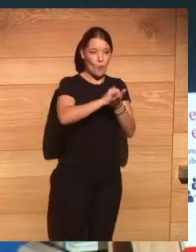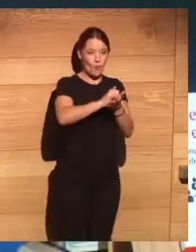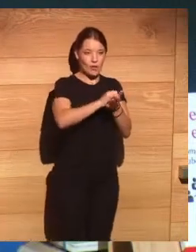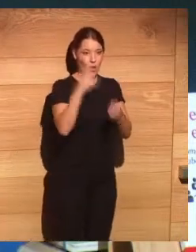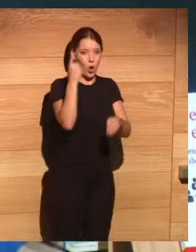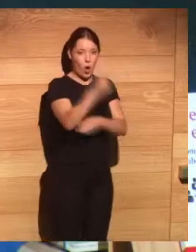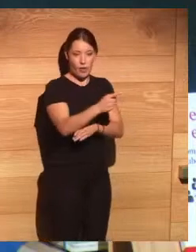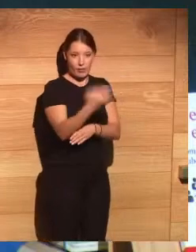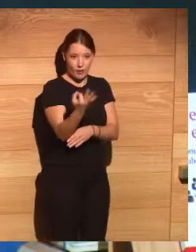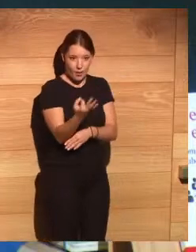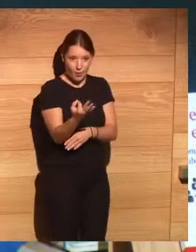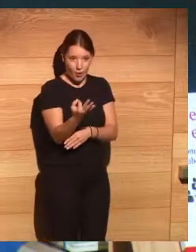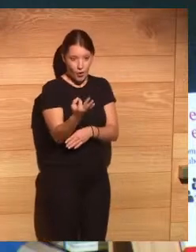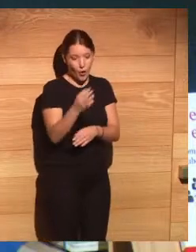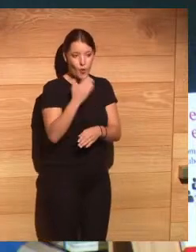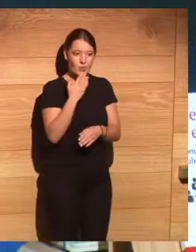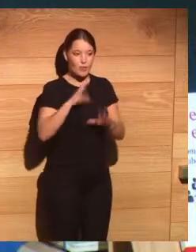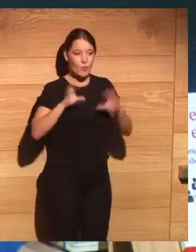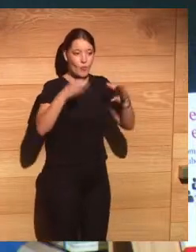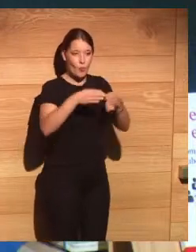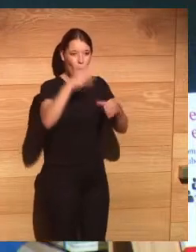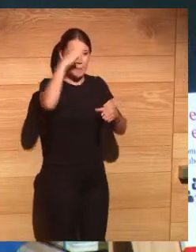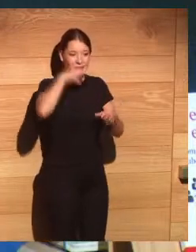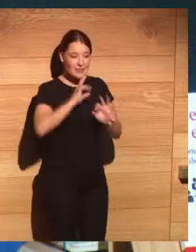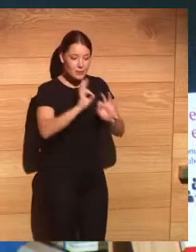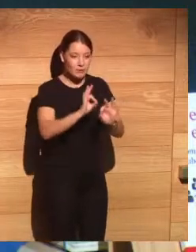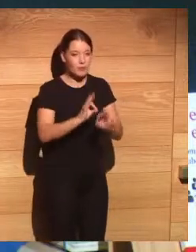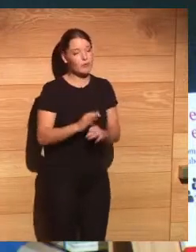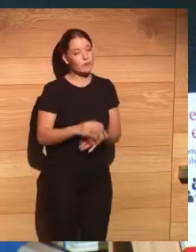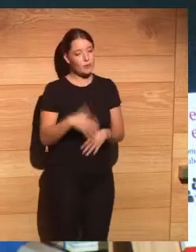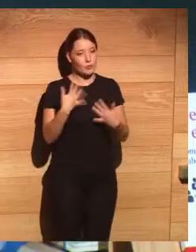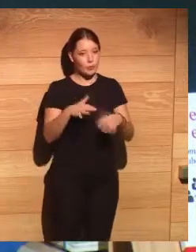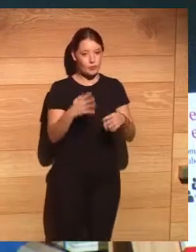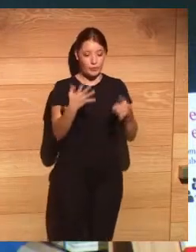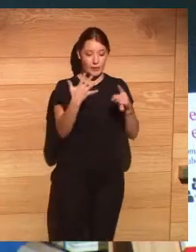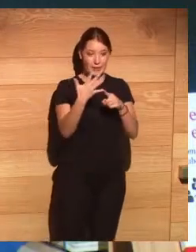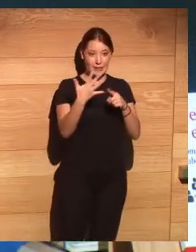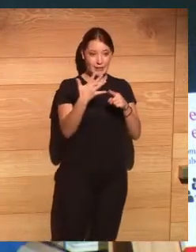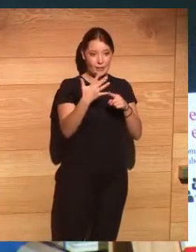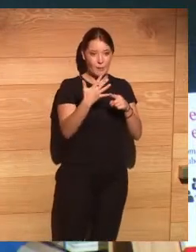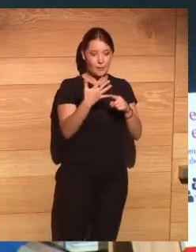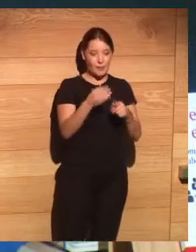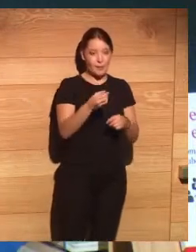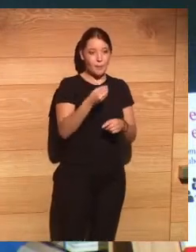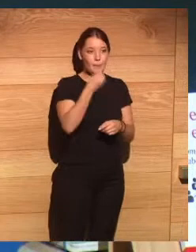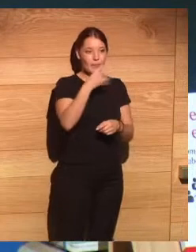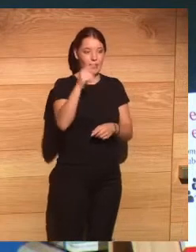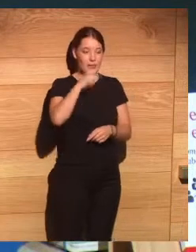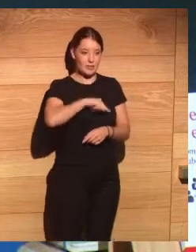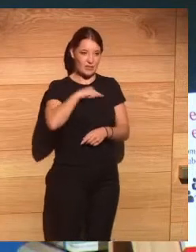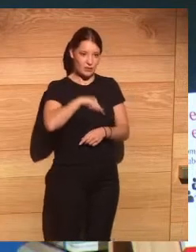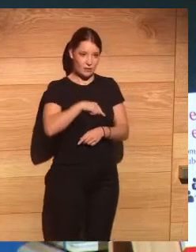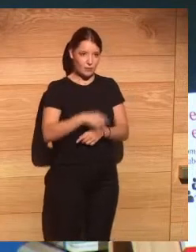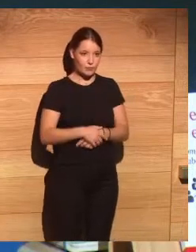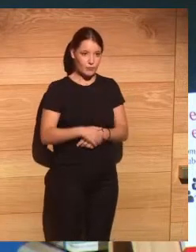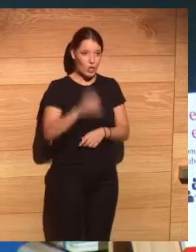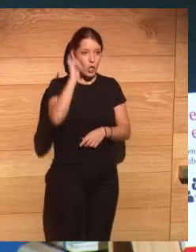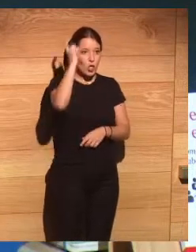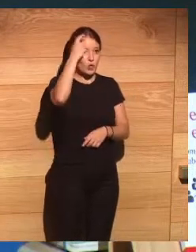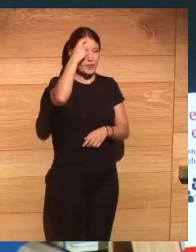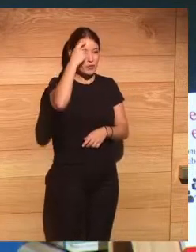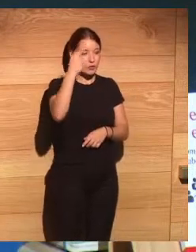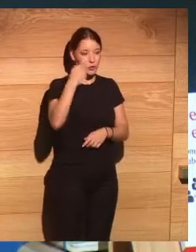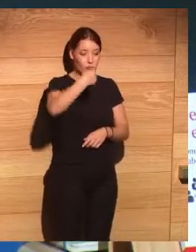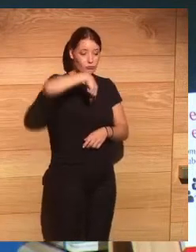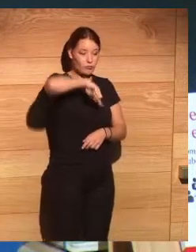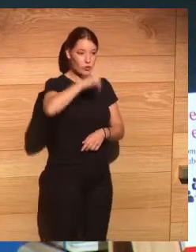de padres es decir todo eso son cambios sociales que hay y el último concepto que está cambiando es el concepto de bienestar el bienestar psicológico que tanto hablamos los psicólogos